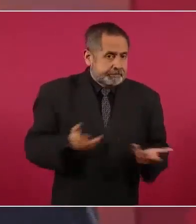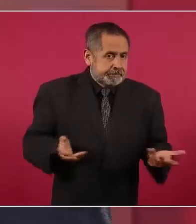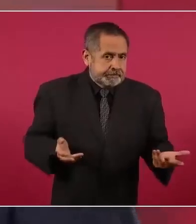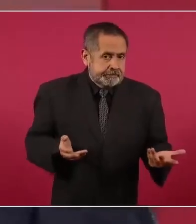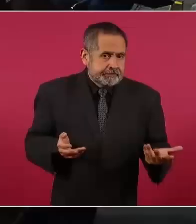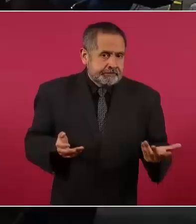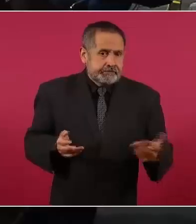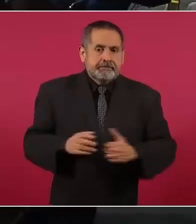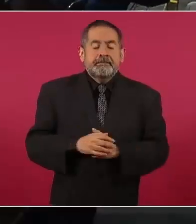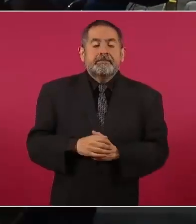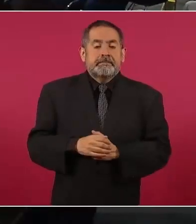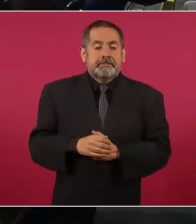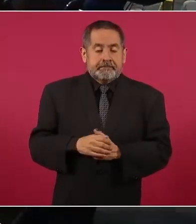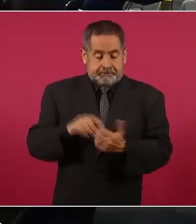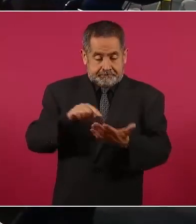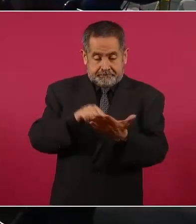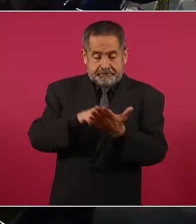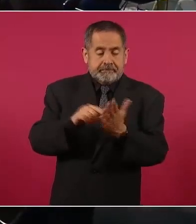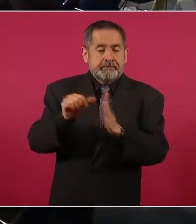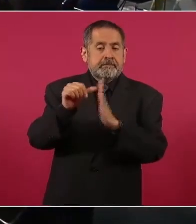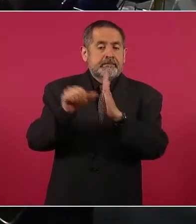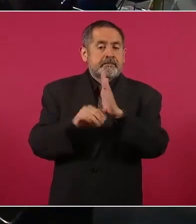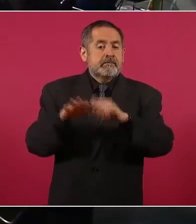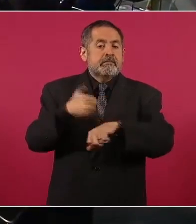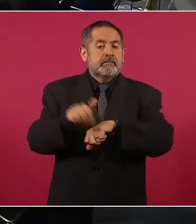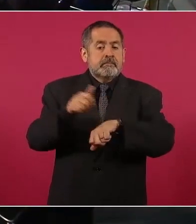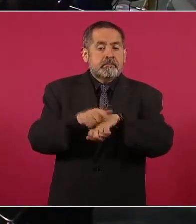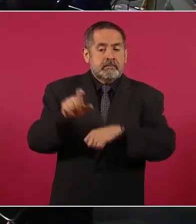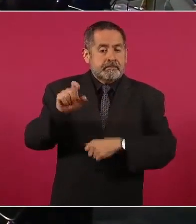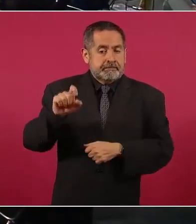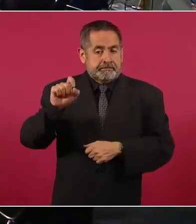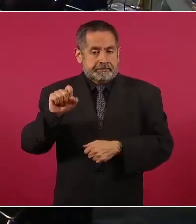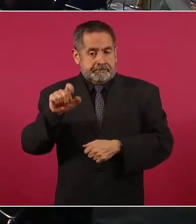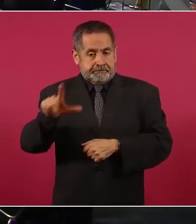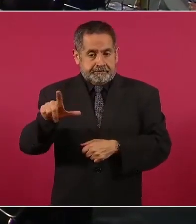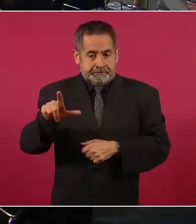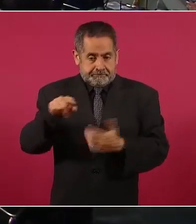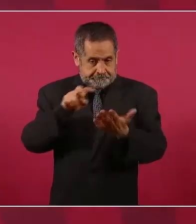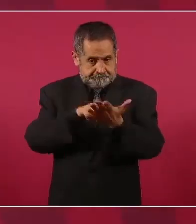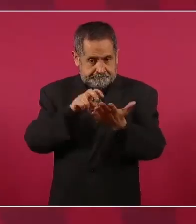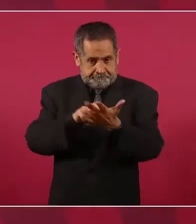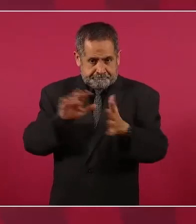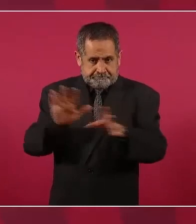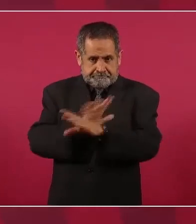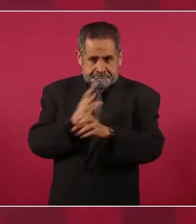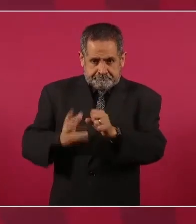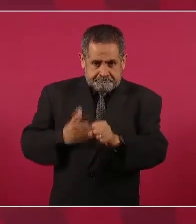Reformó el artículo 27 para